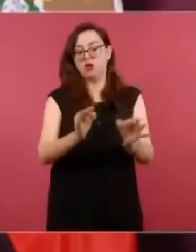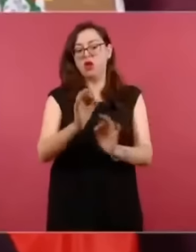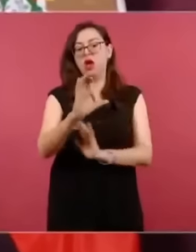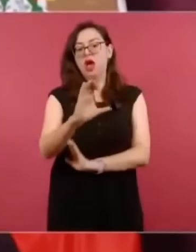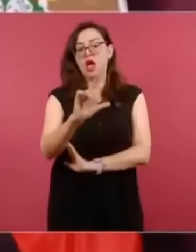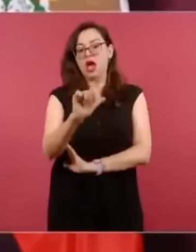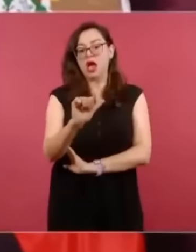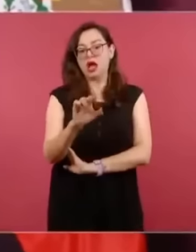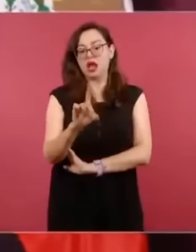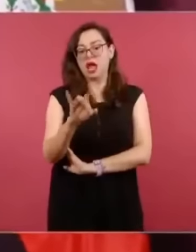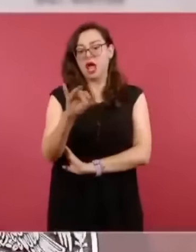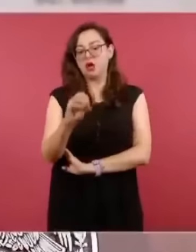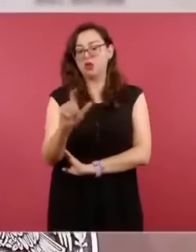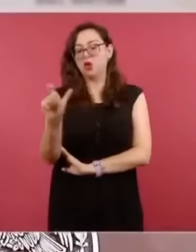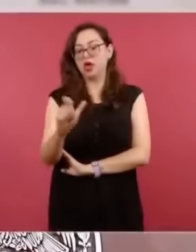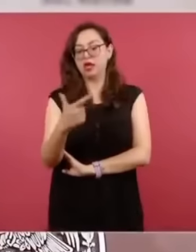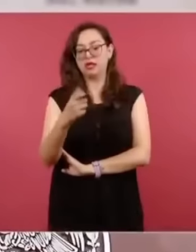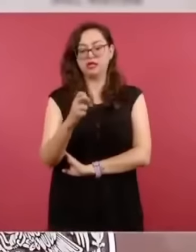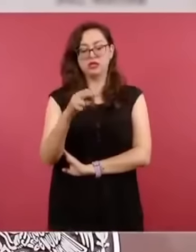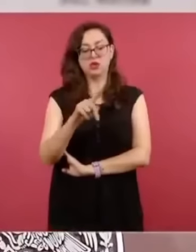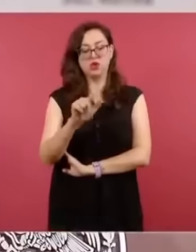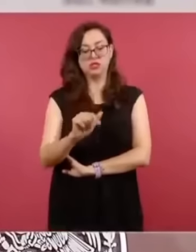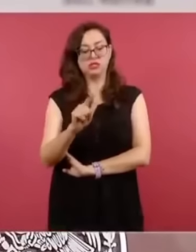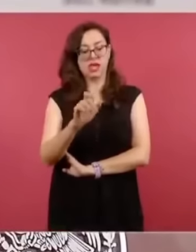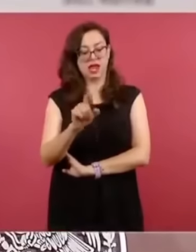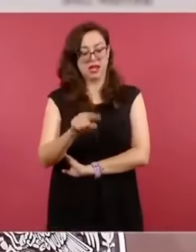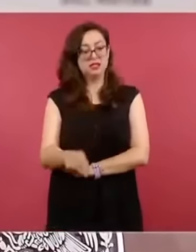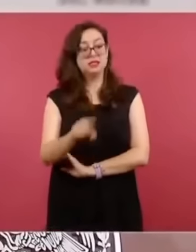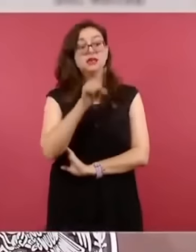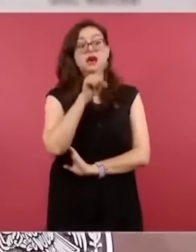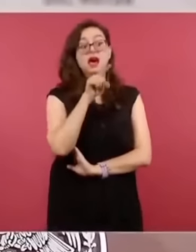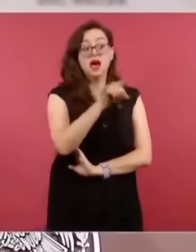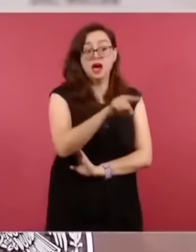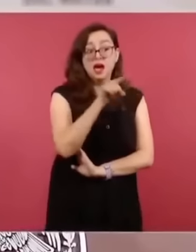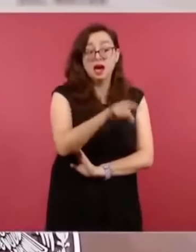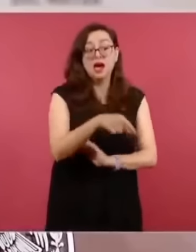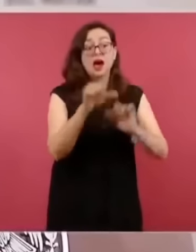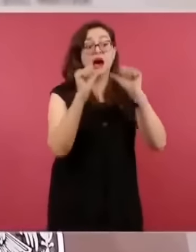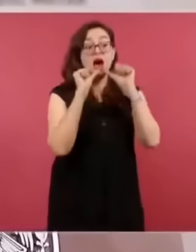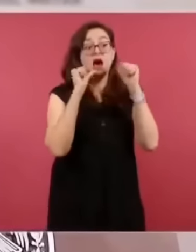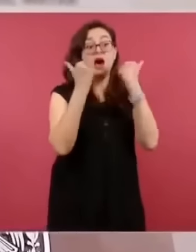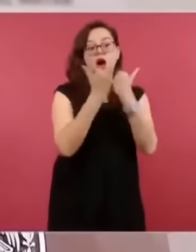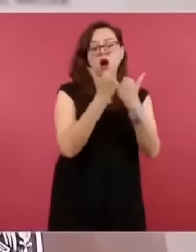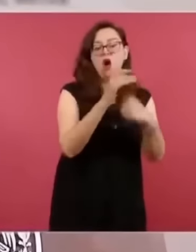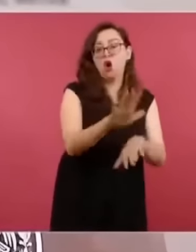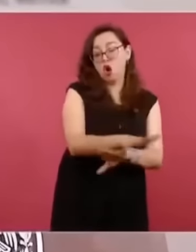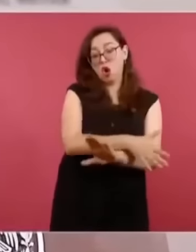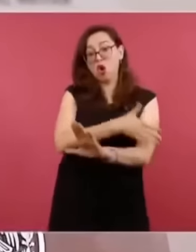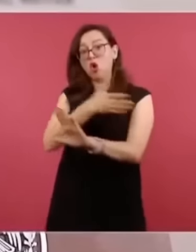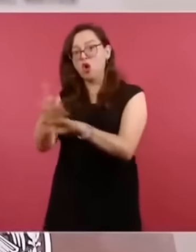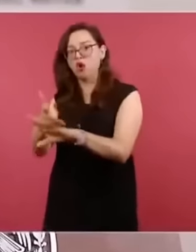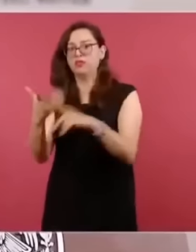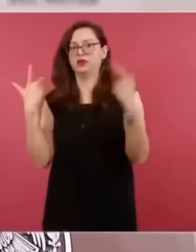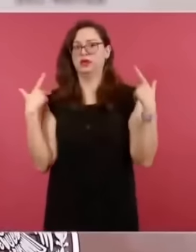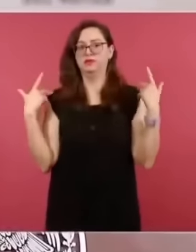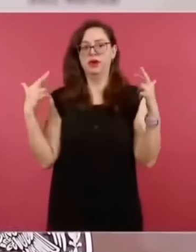de los maestros cuando la llamada o mal llamada reforma educativa,